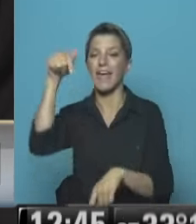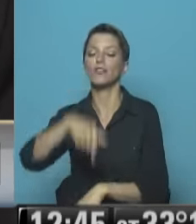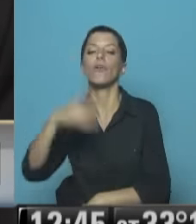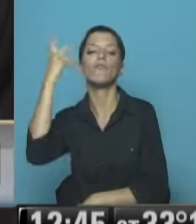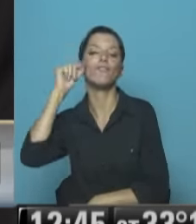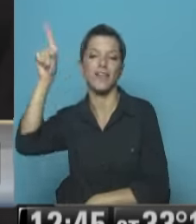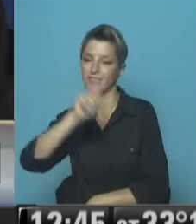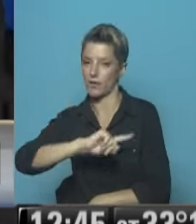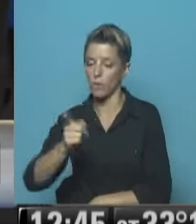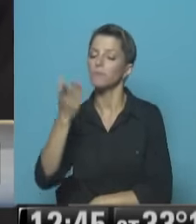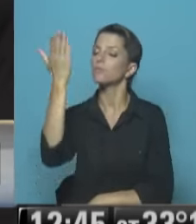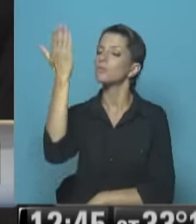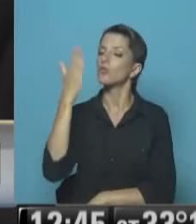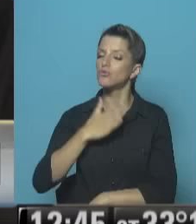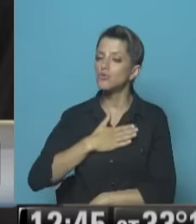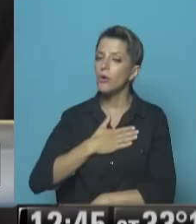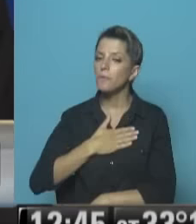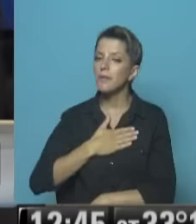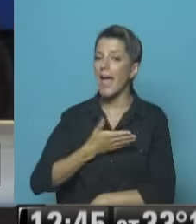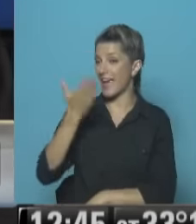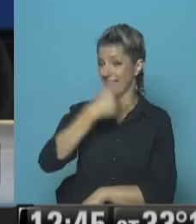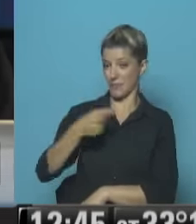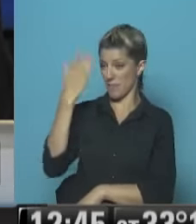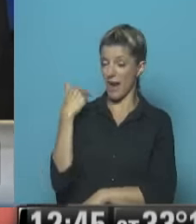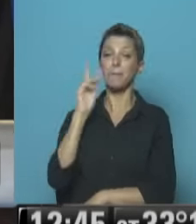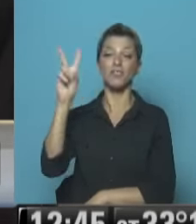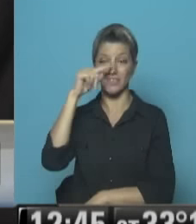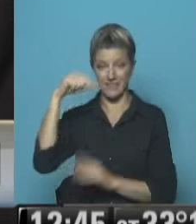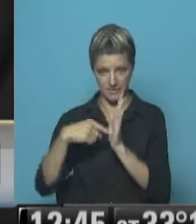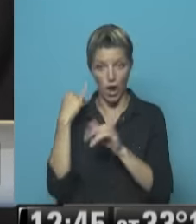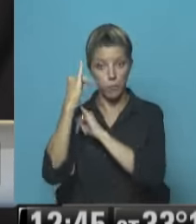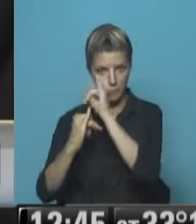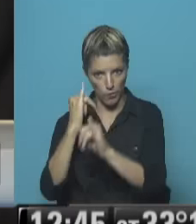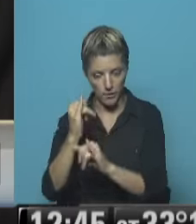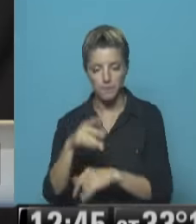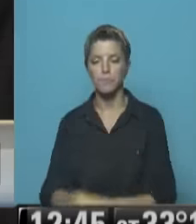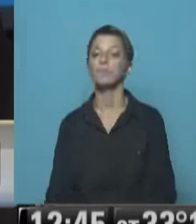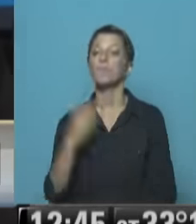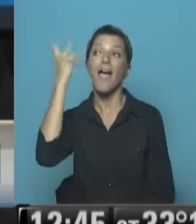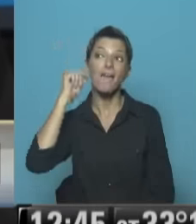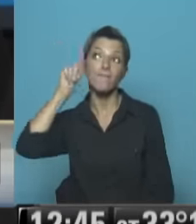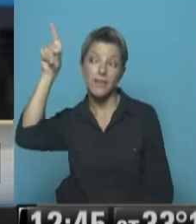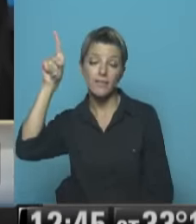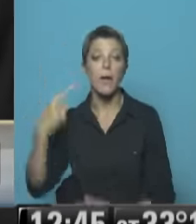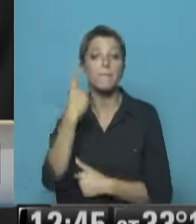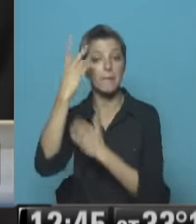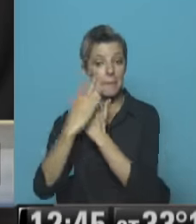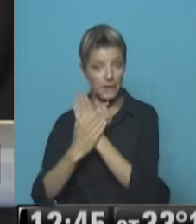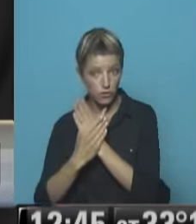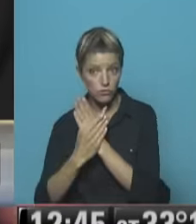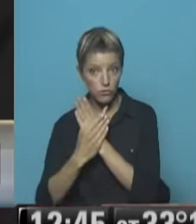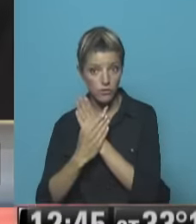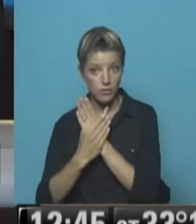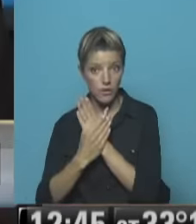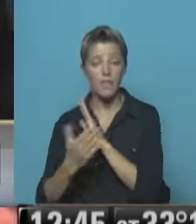noticiero Central De la televisión pública Durante la semana En Francia Mitterrand Tuvo como primer ministro A Chirac De la